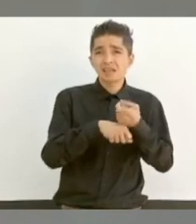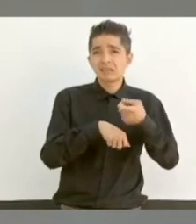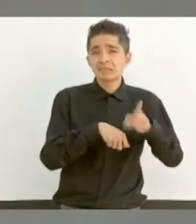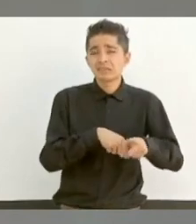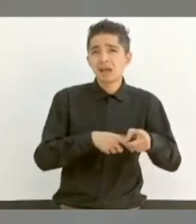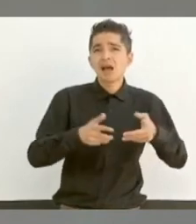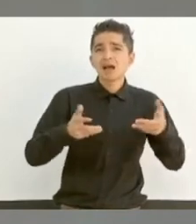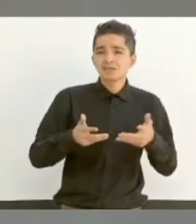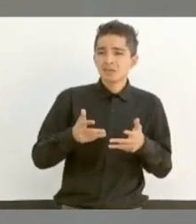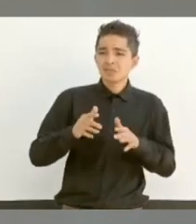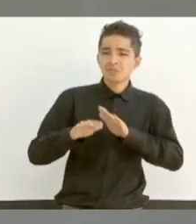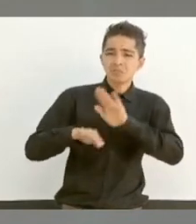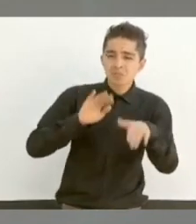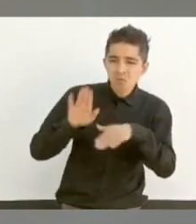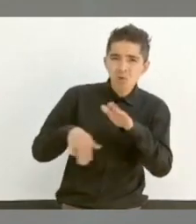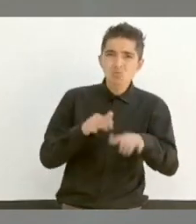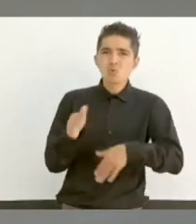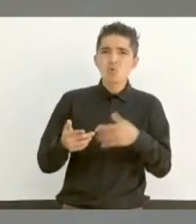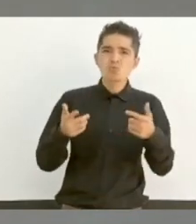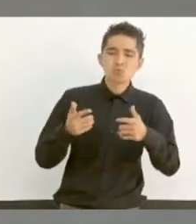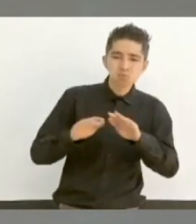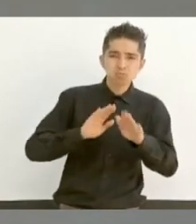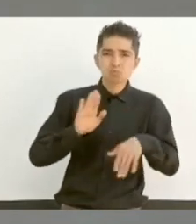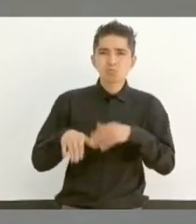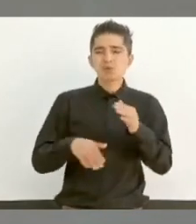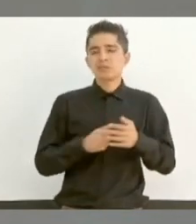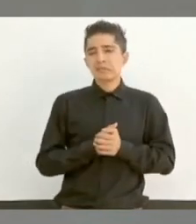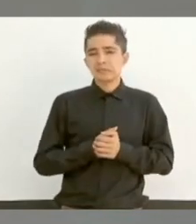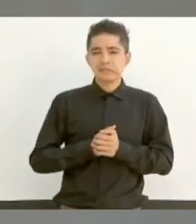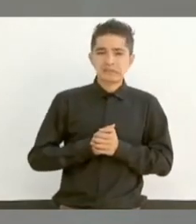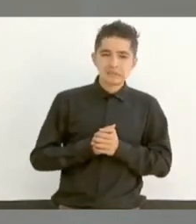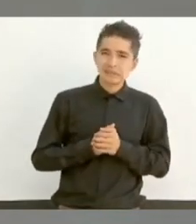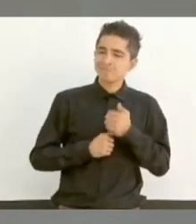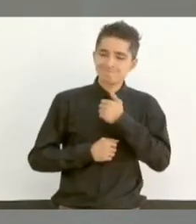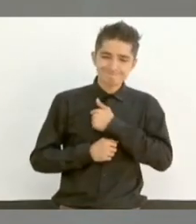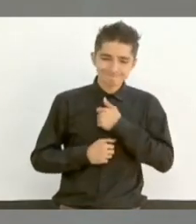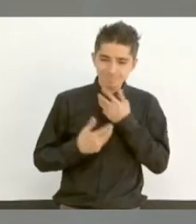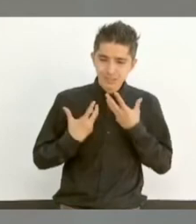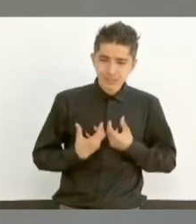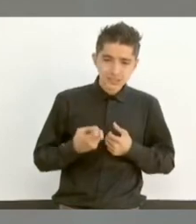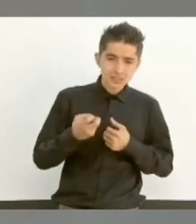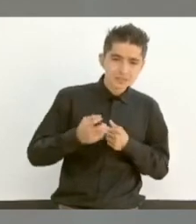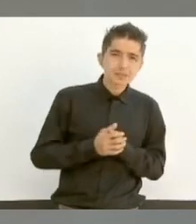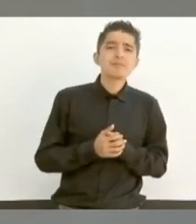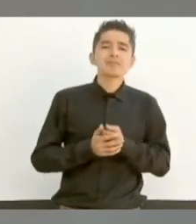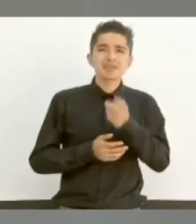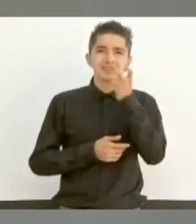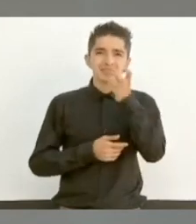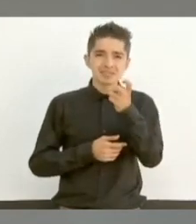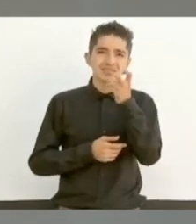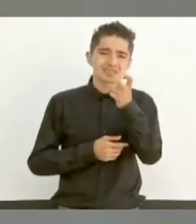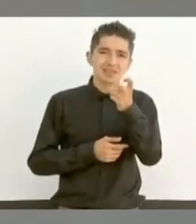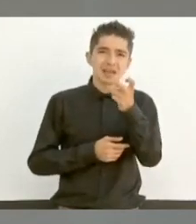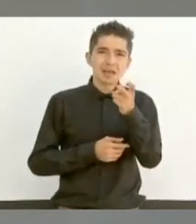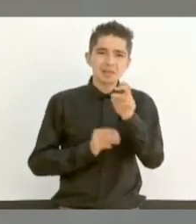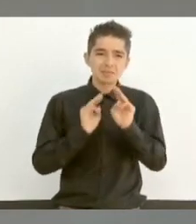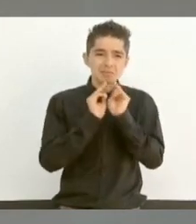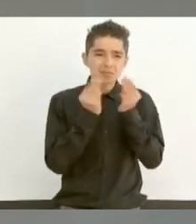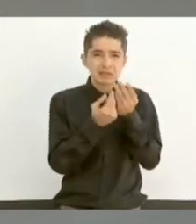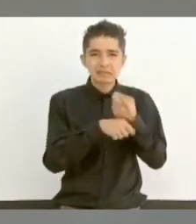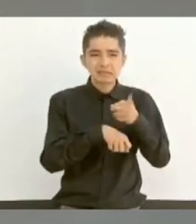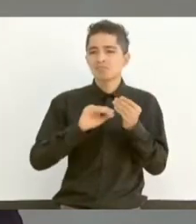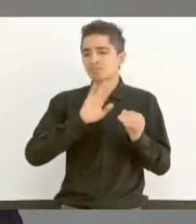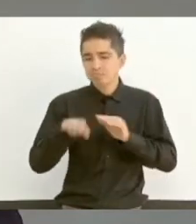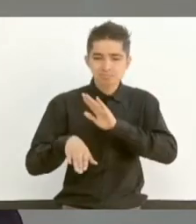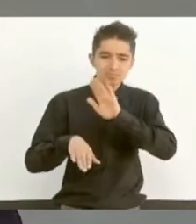es la que significa el que haya más pérdidas de vidas humanas.